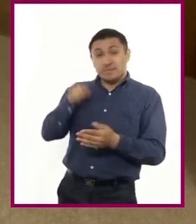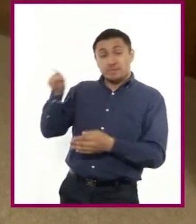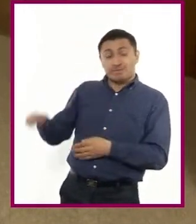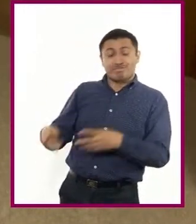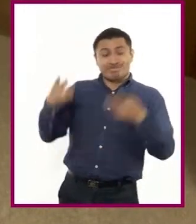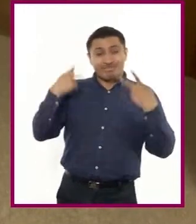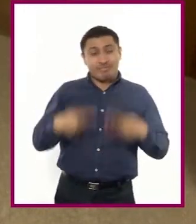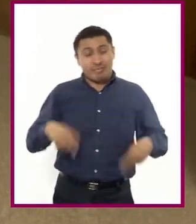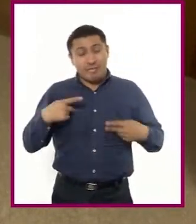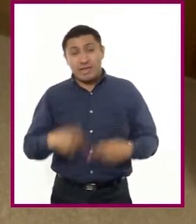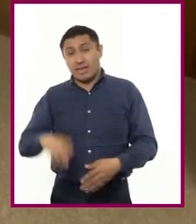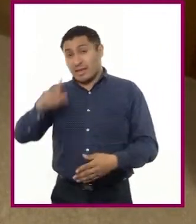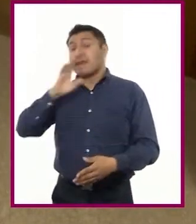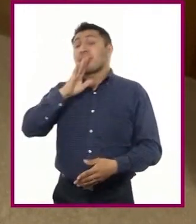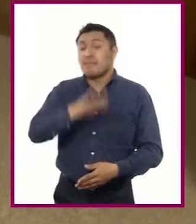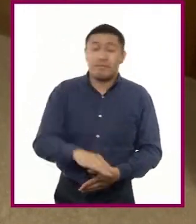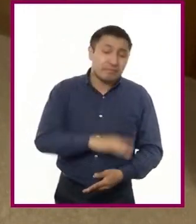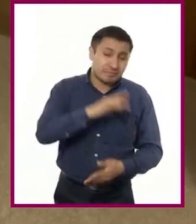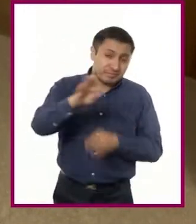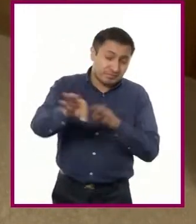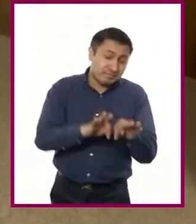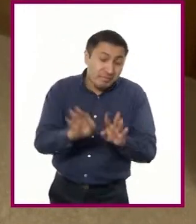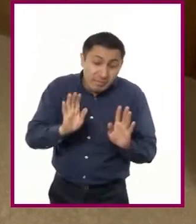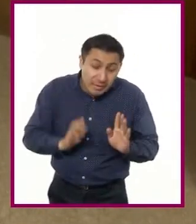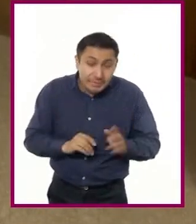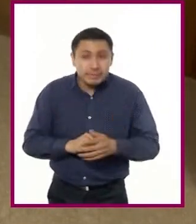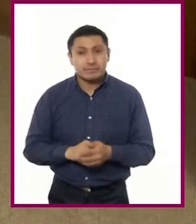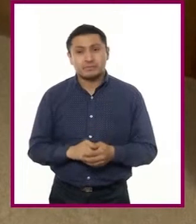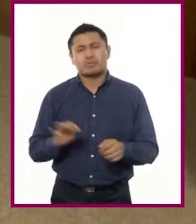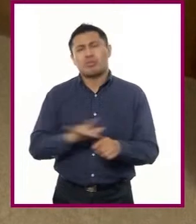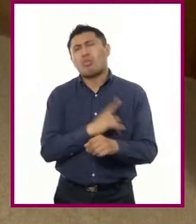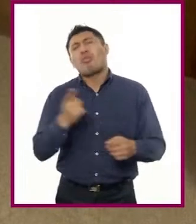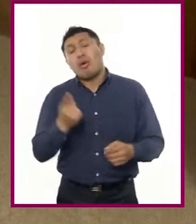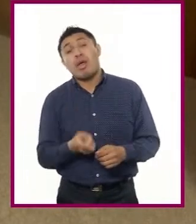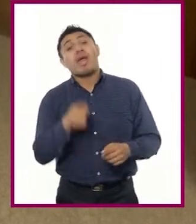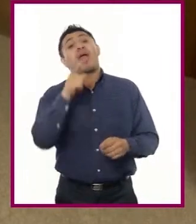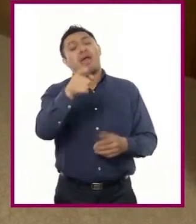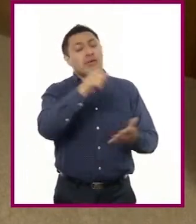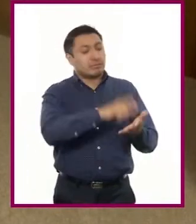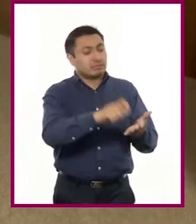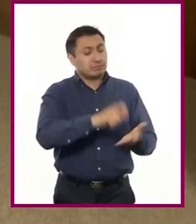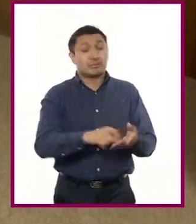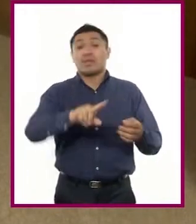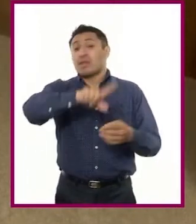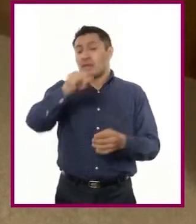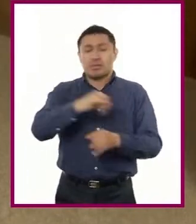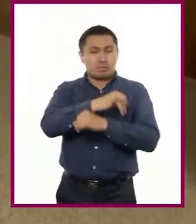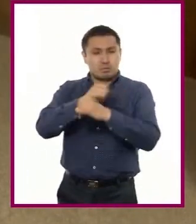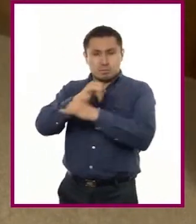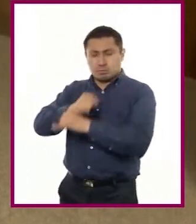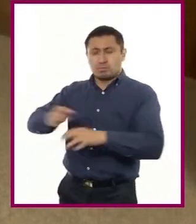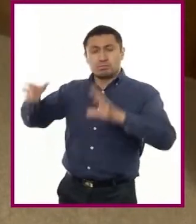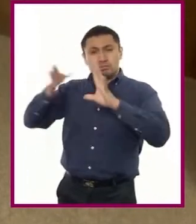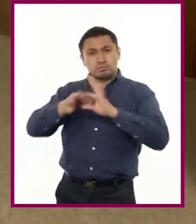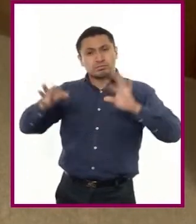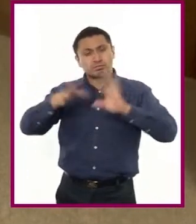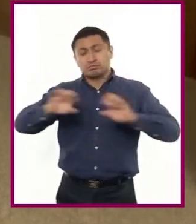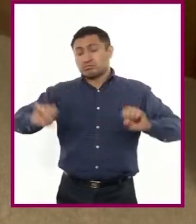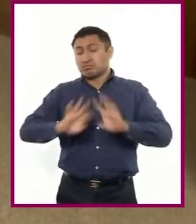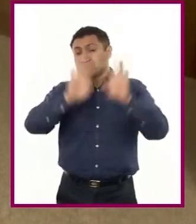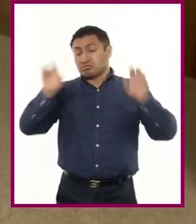público está cometiendo una conducta irregular, se aclara. Posteriormente, la autoridad